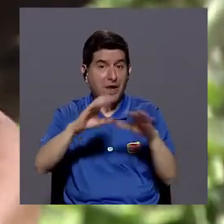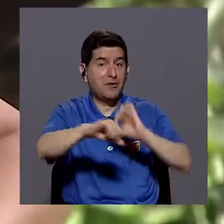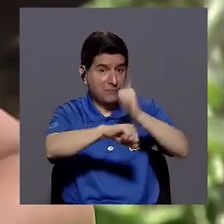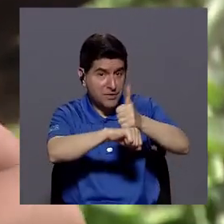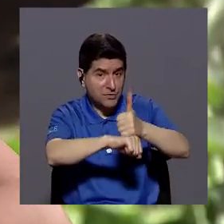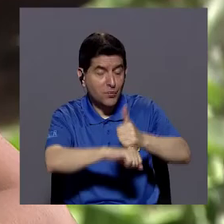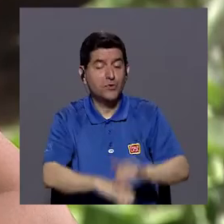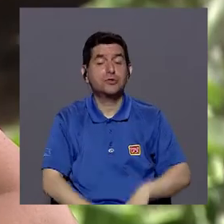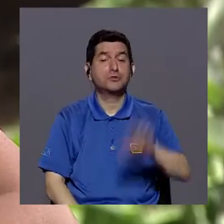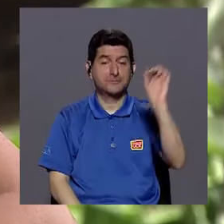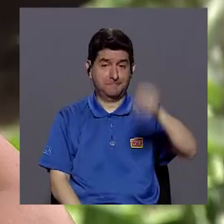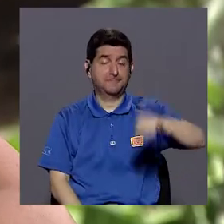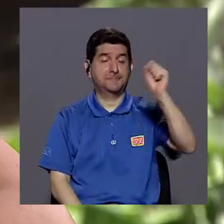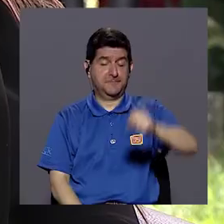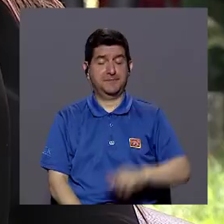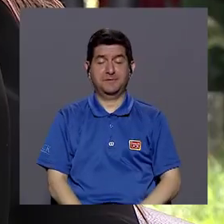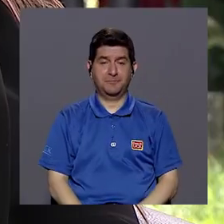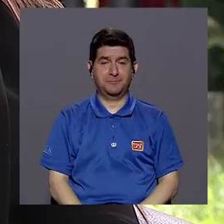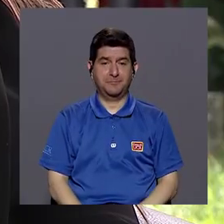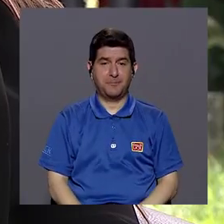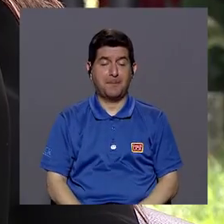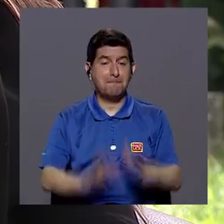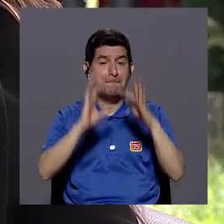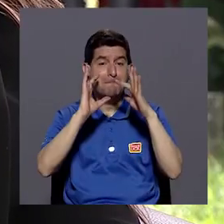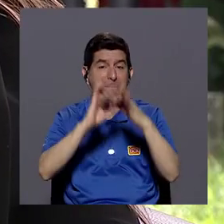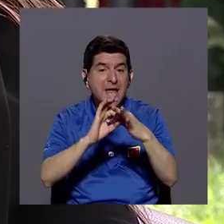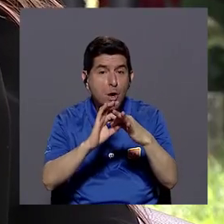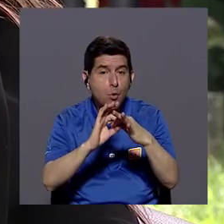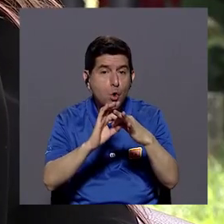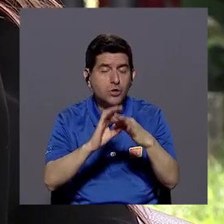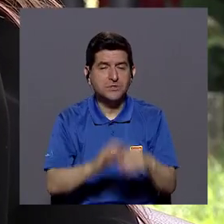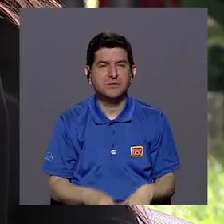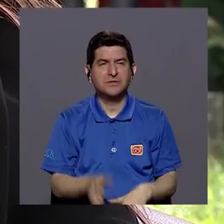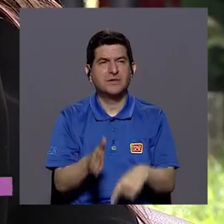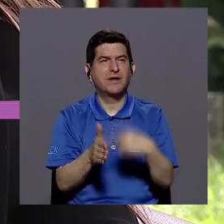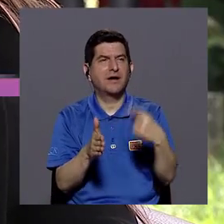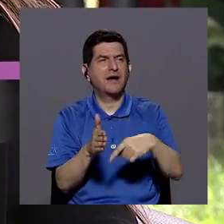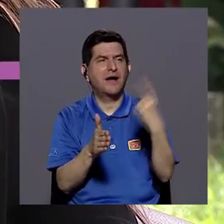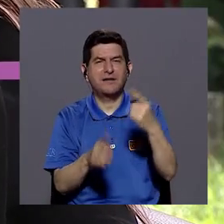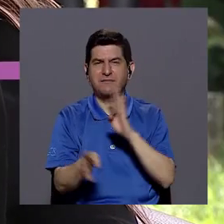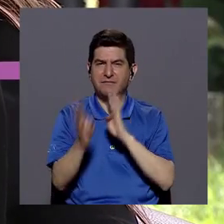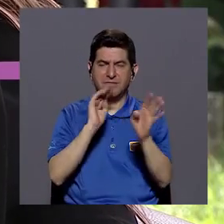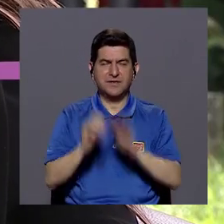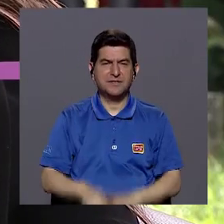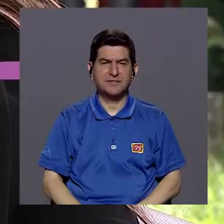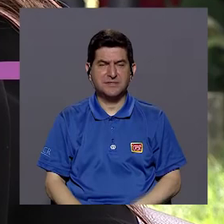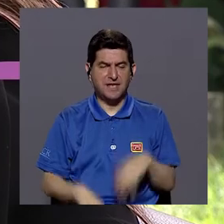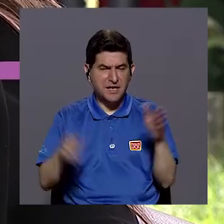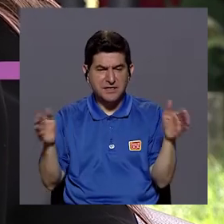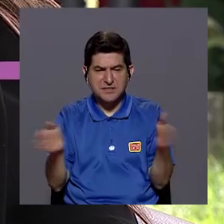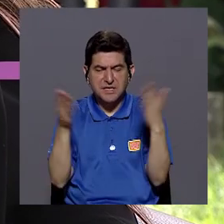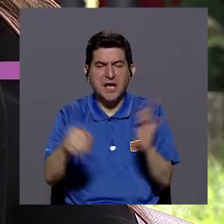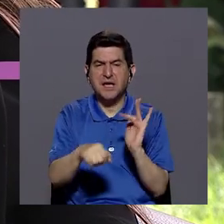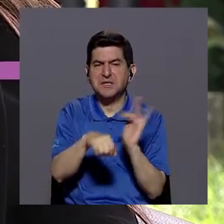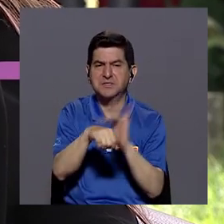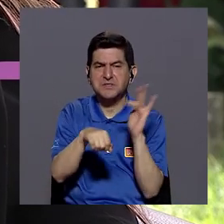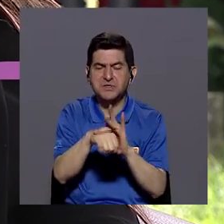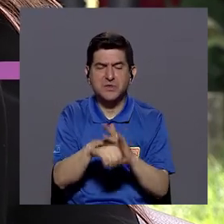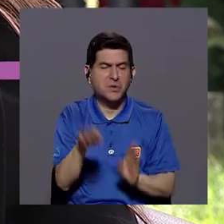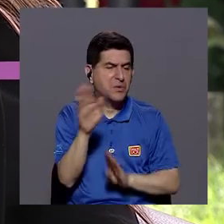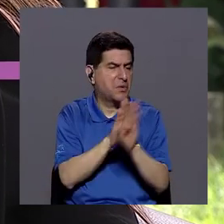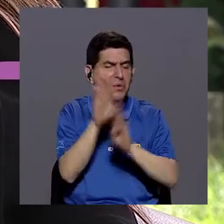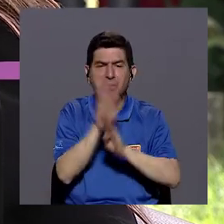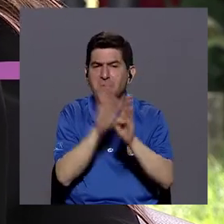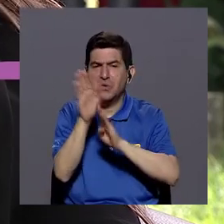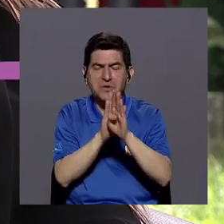Sí, por supuesto. Sí, vamos a ver, la parte de los vínculos es algo que a veces, inclusive cuando hablamos de simulación temprana, de